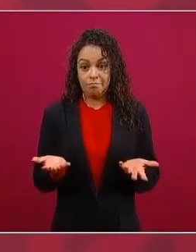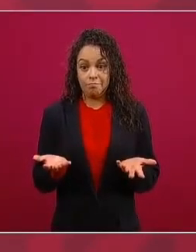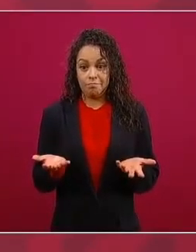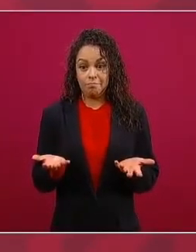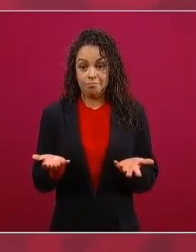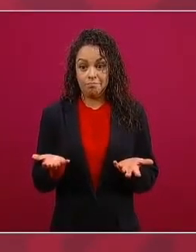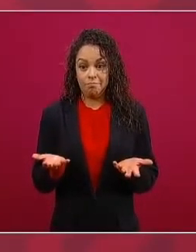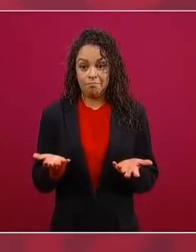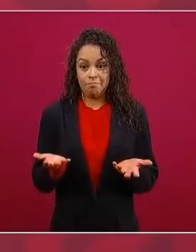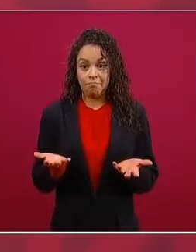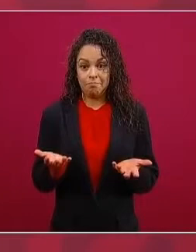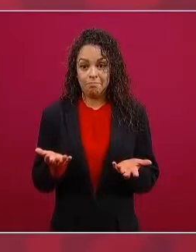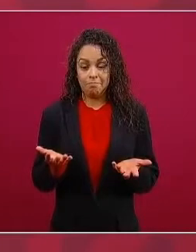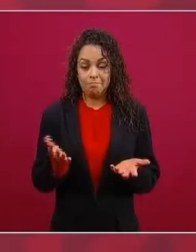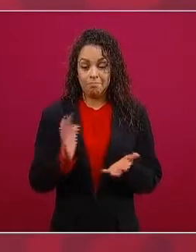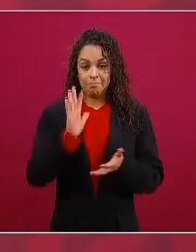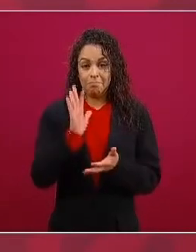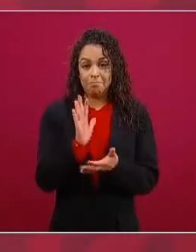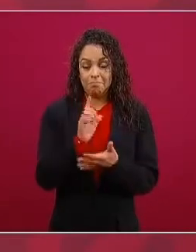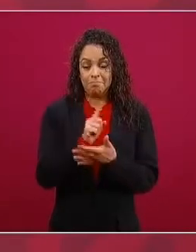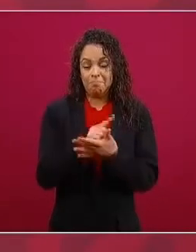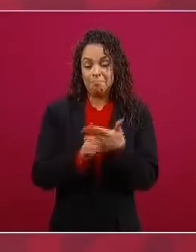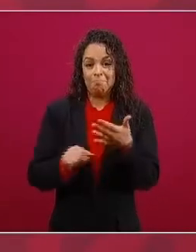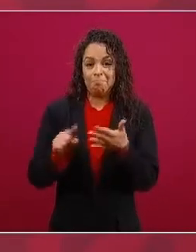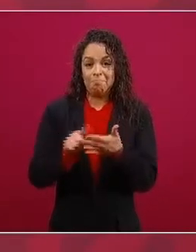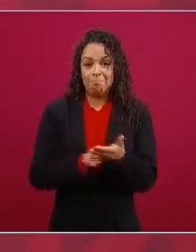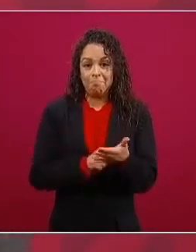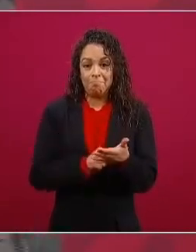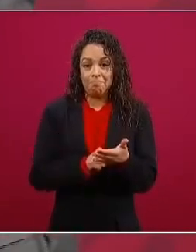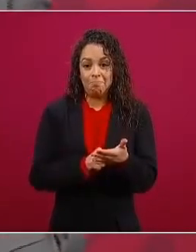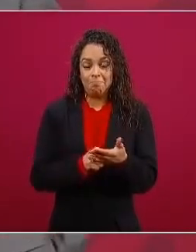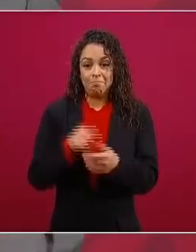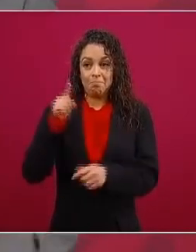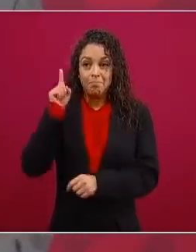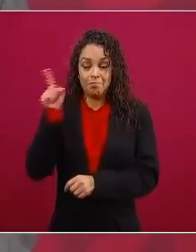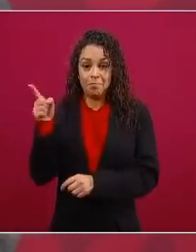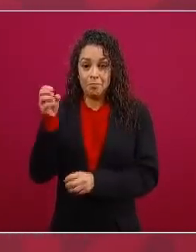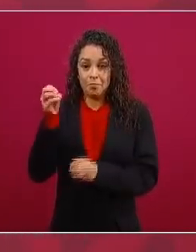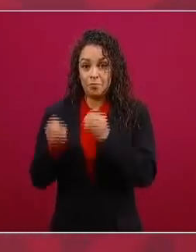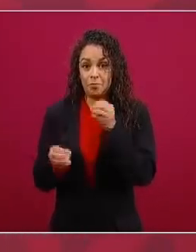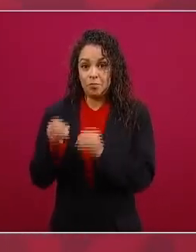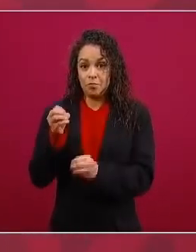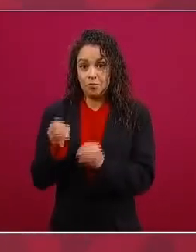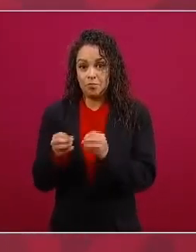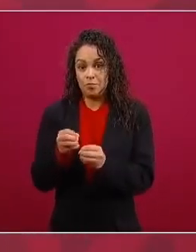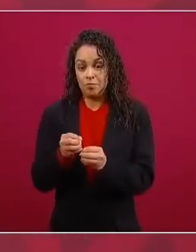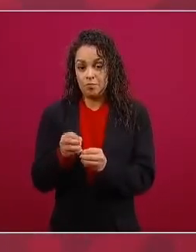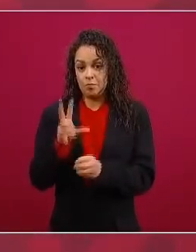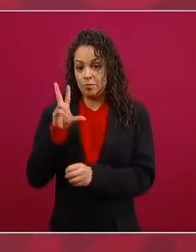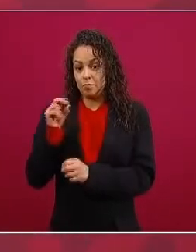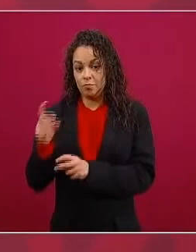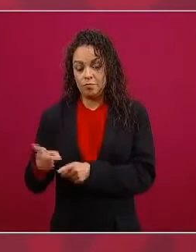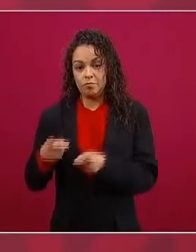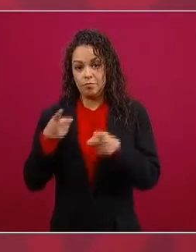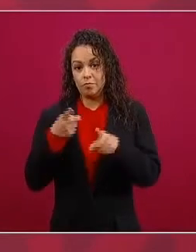y el juez que le negó el amparo por la libertad